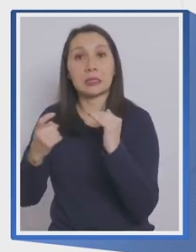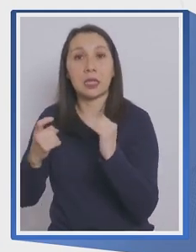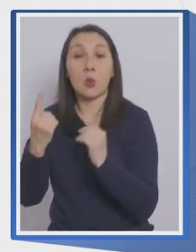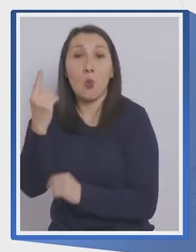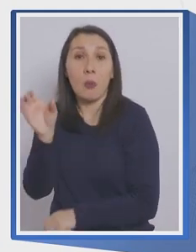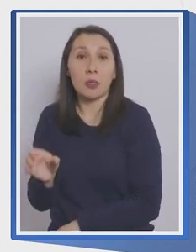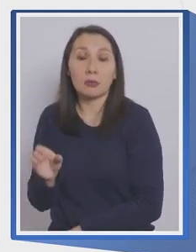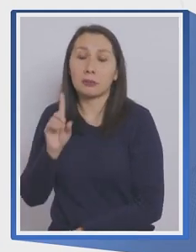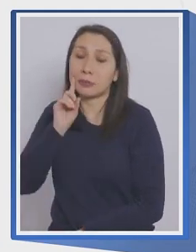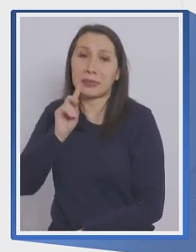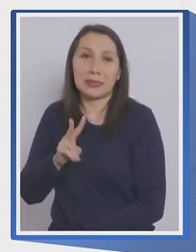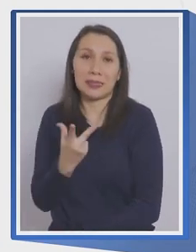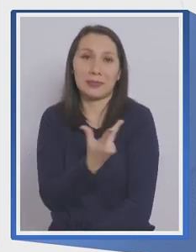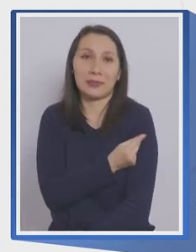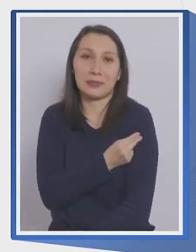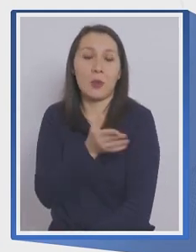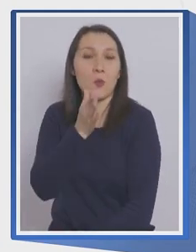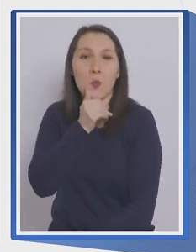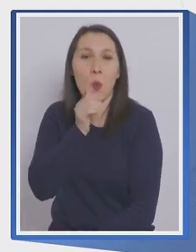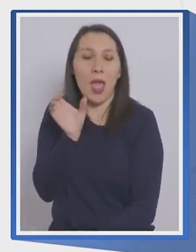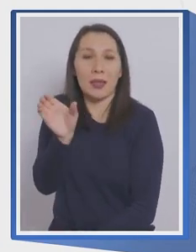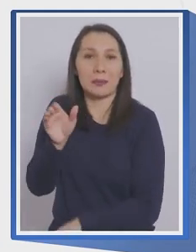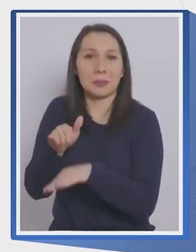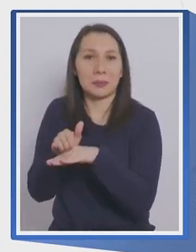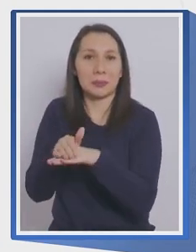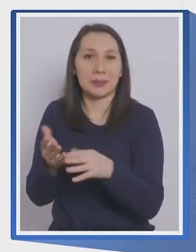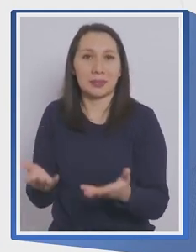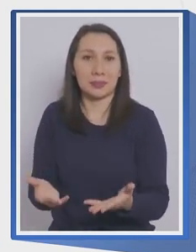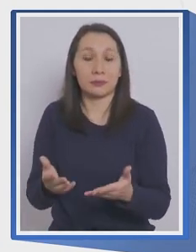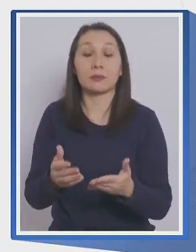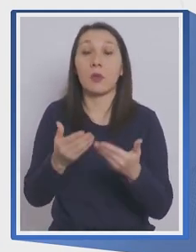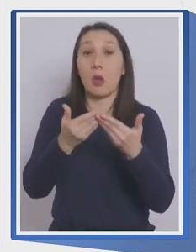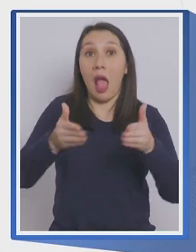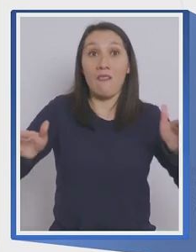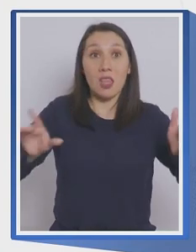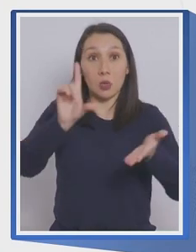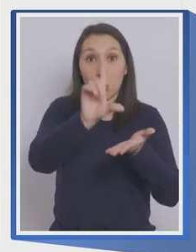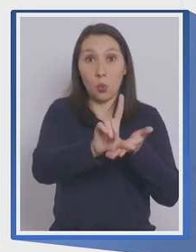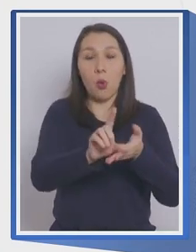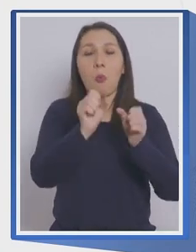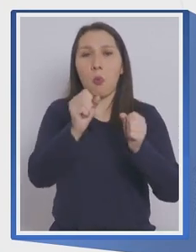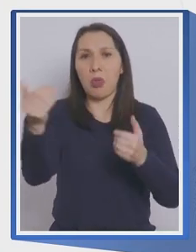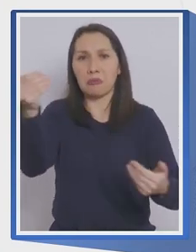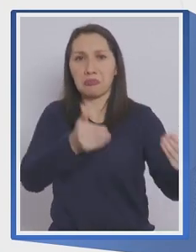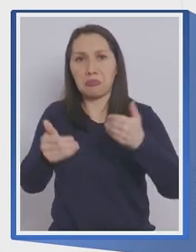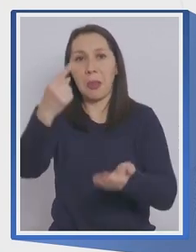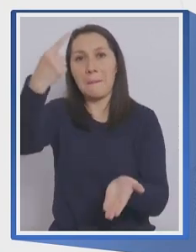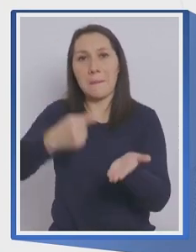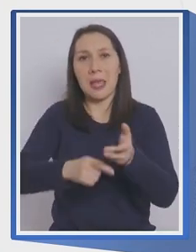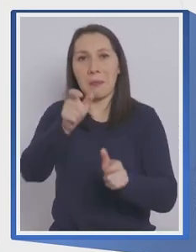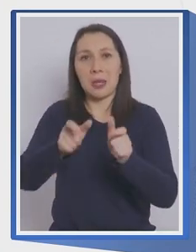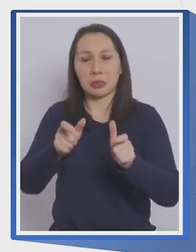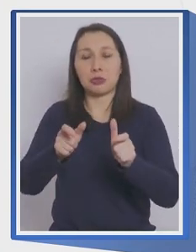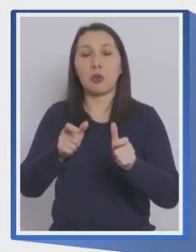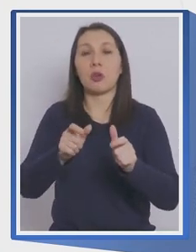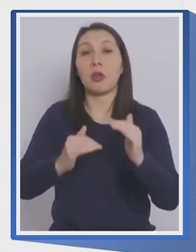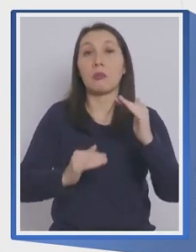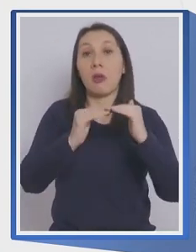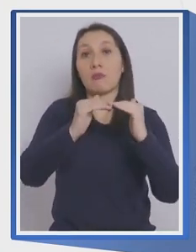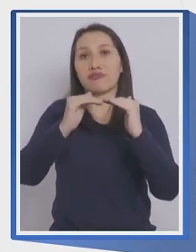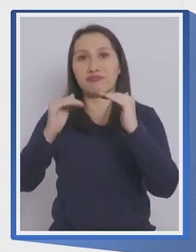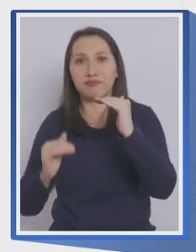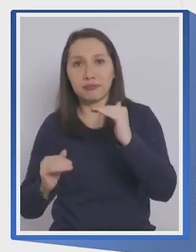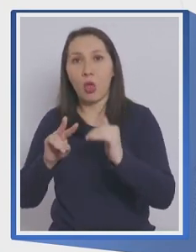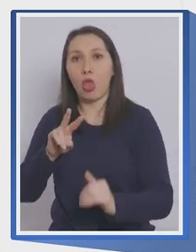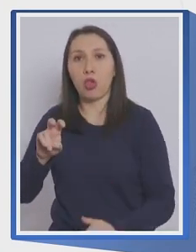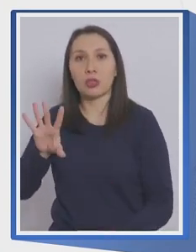de que una sola persona no cuente con su pase. En espacios abiertos, se podrá recibir un máximo de 1.000 personas por evento, aforo que baja a